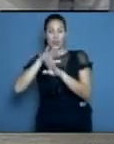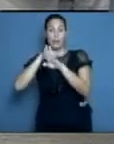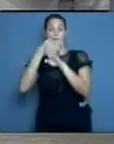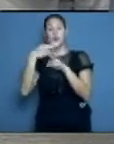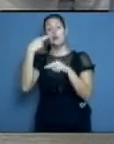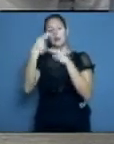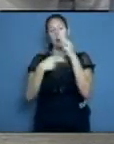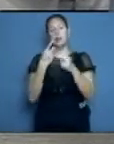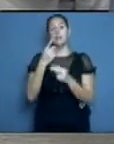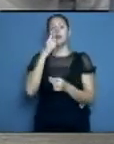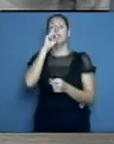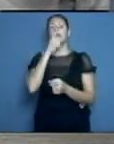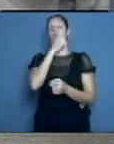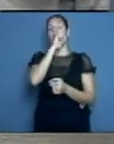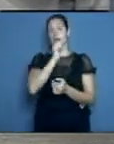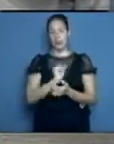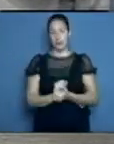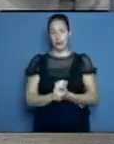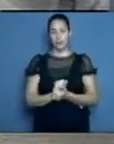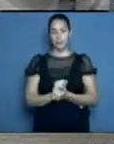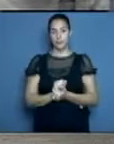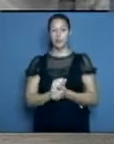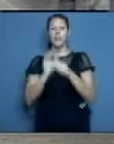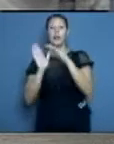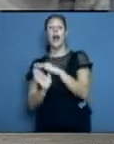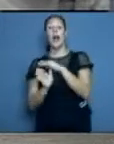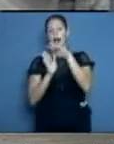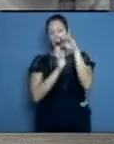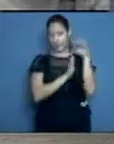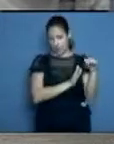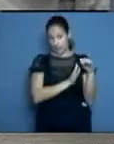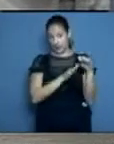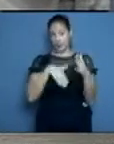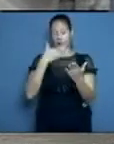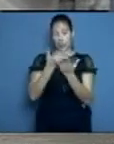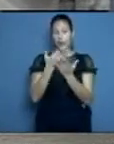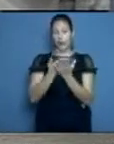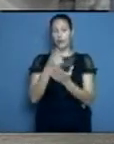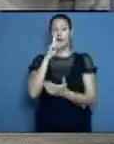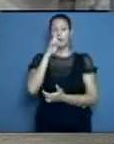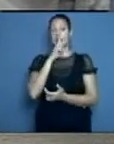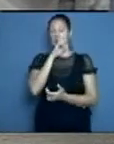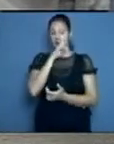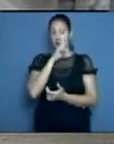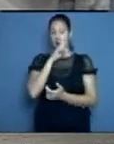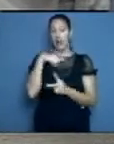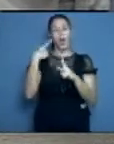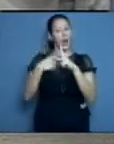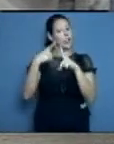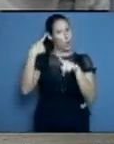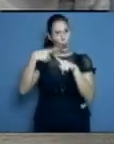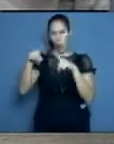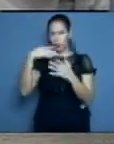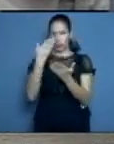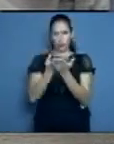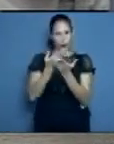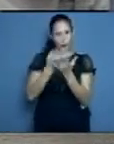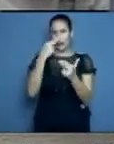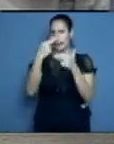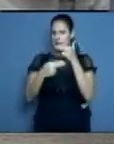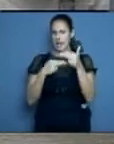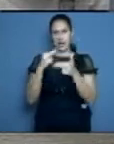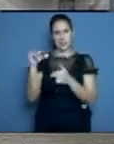además del PCR, hay toda una serie de exámenes adicionales que también se utilizan para